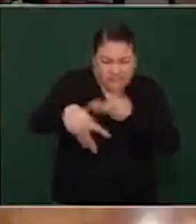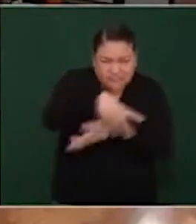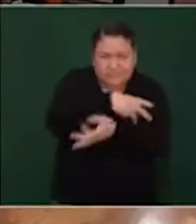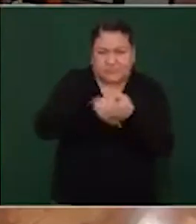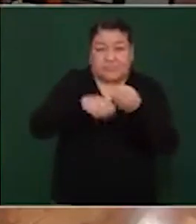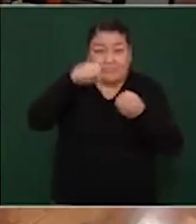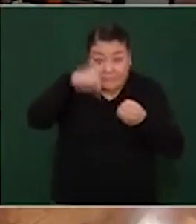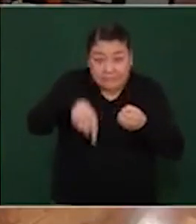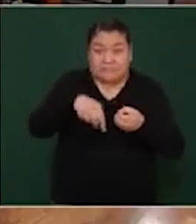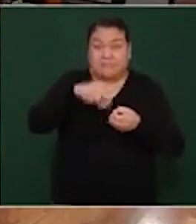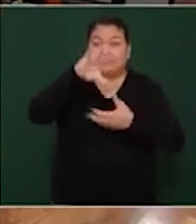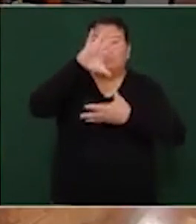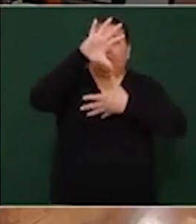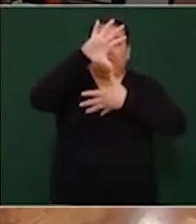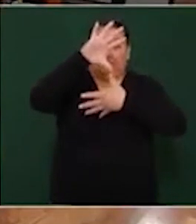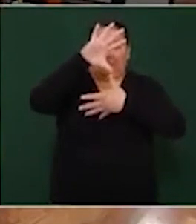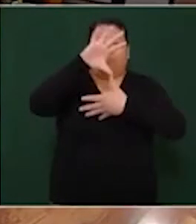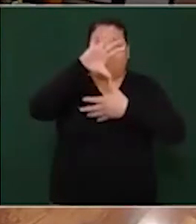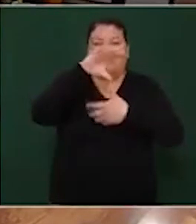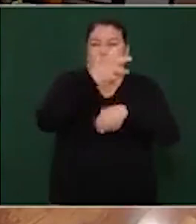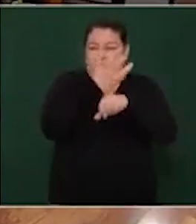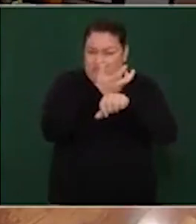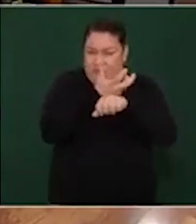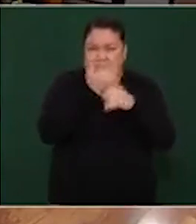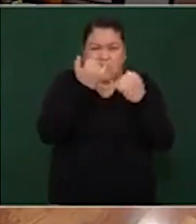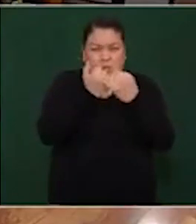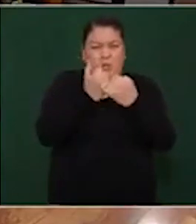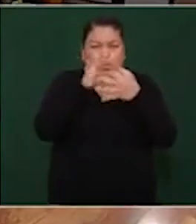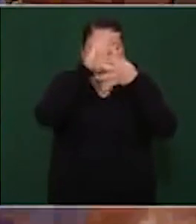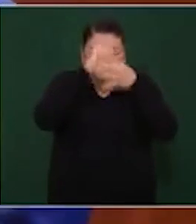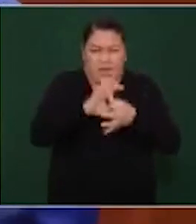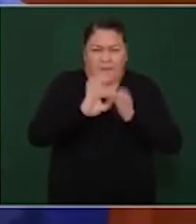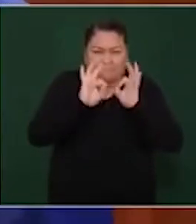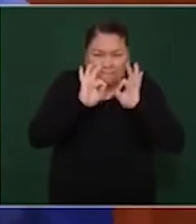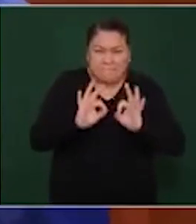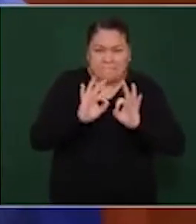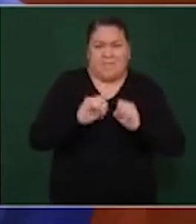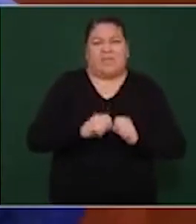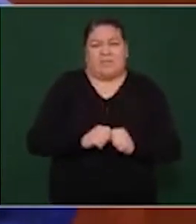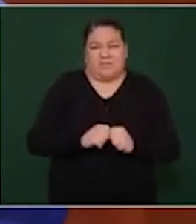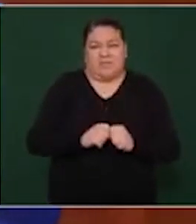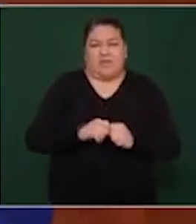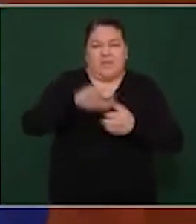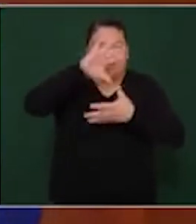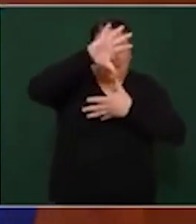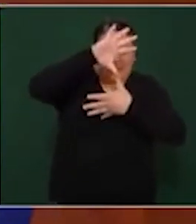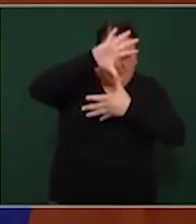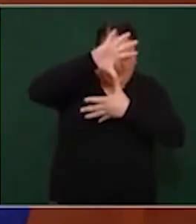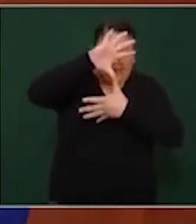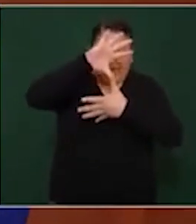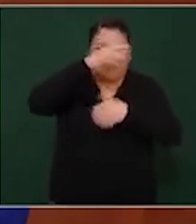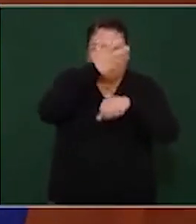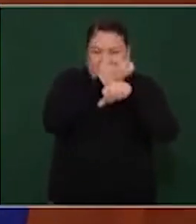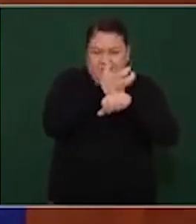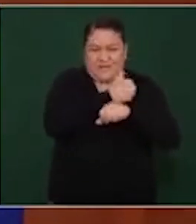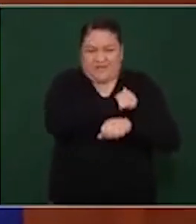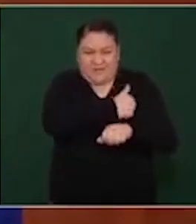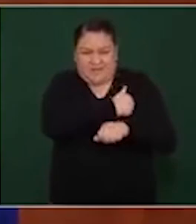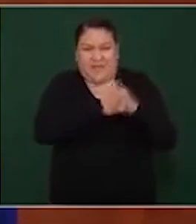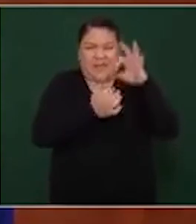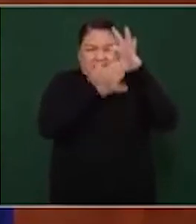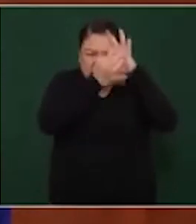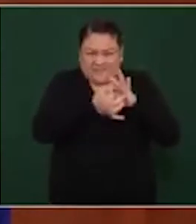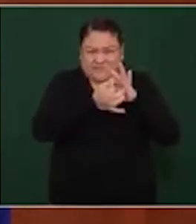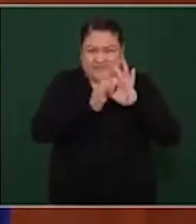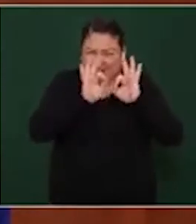del Norte, integrarnos bien en América del Norte. Esto